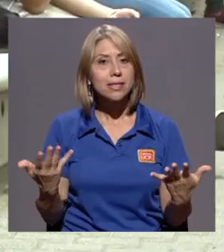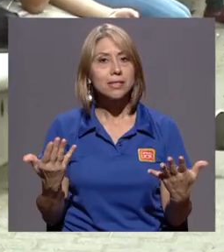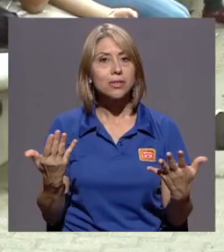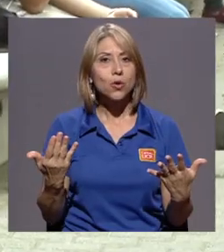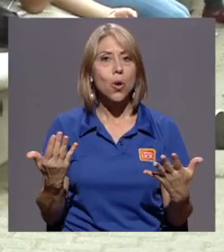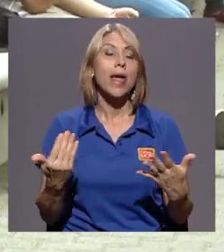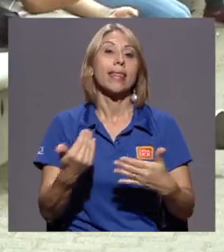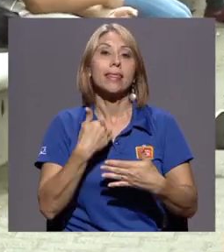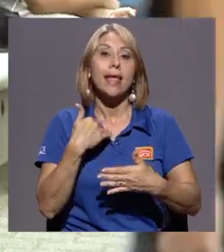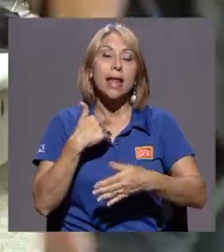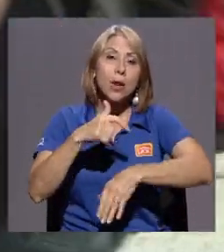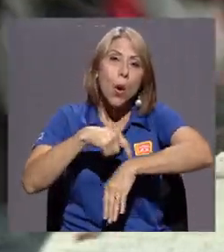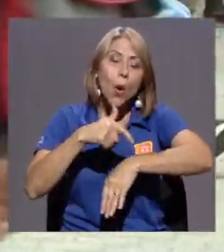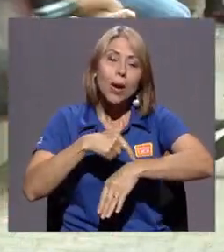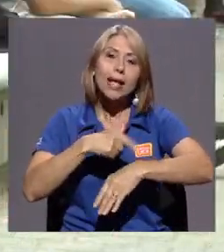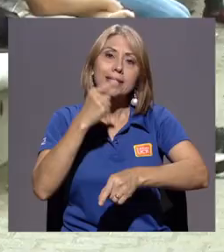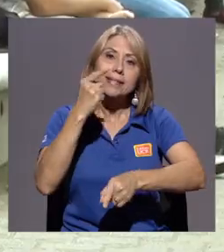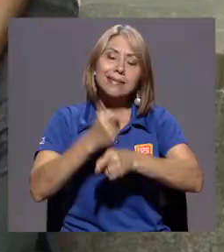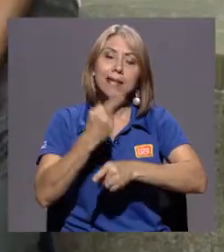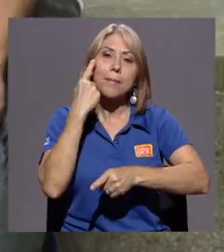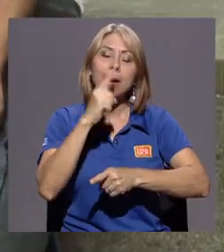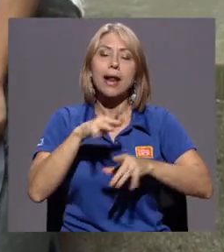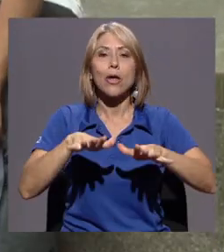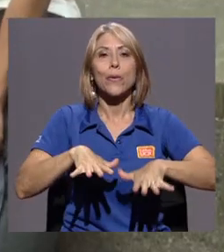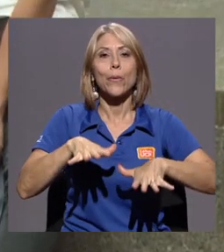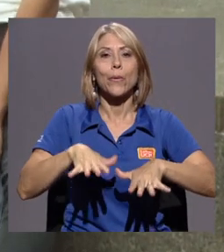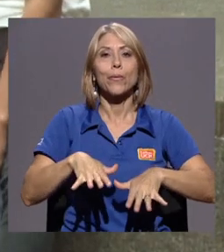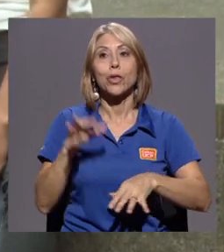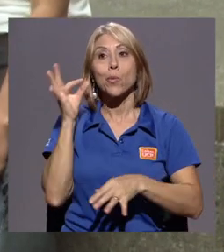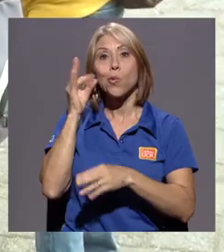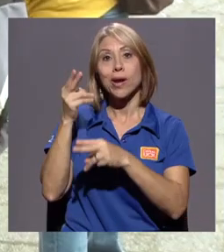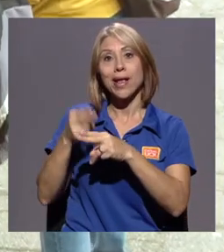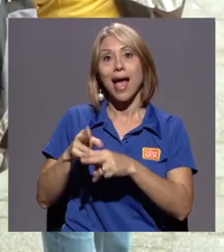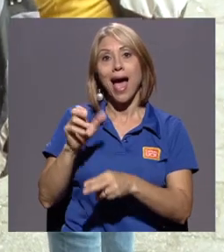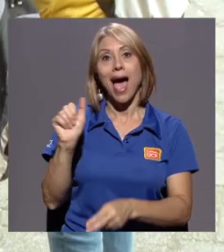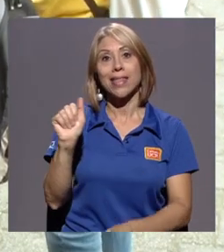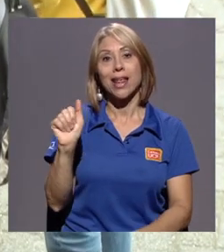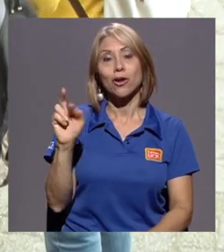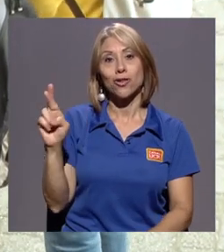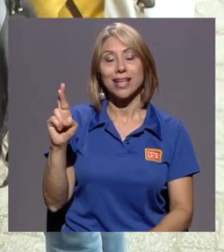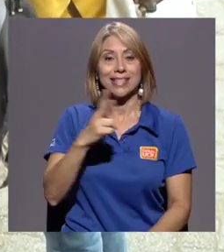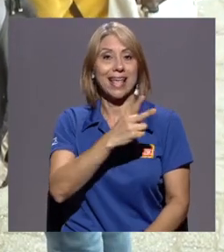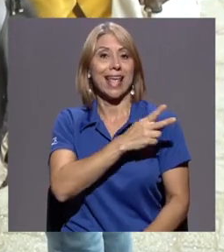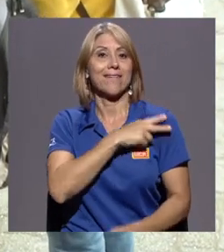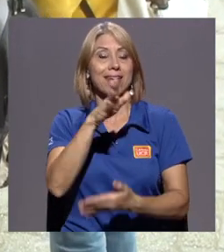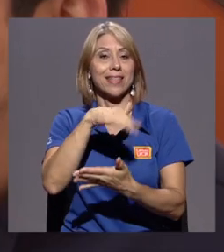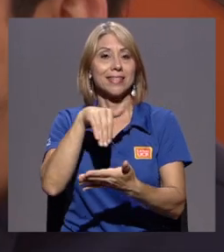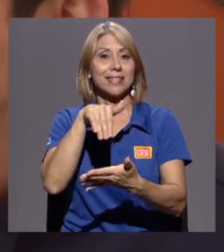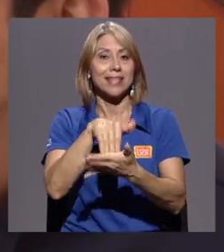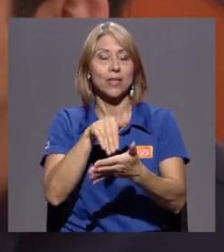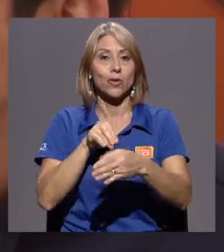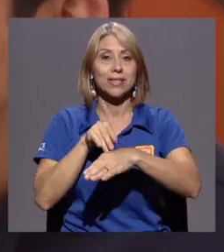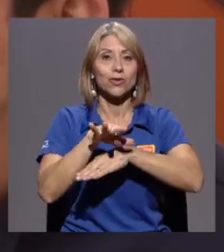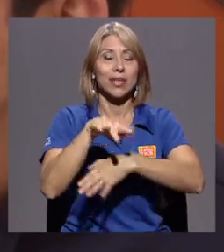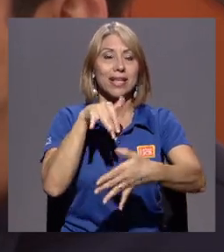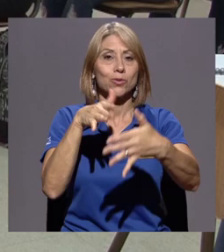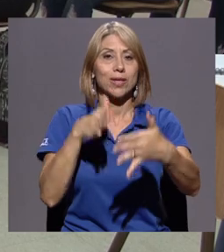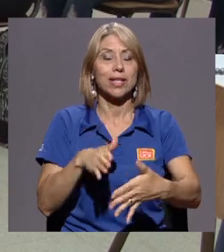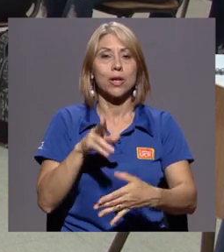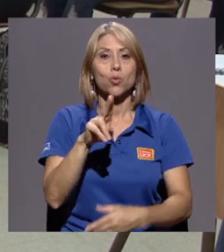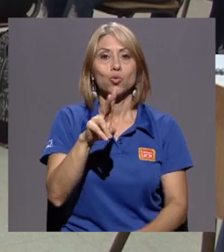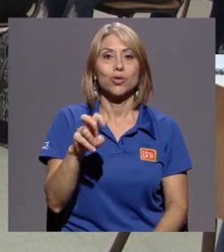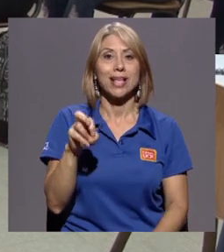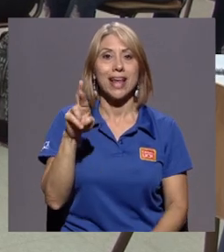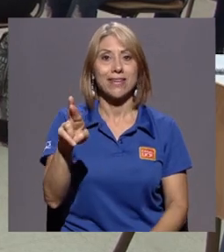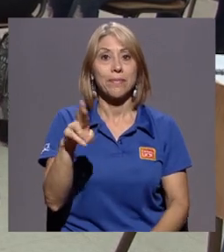tener horas adecuadas para descansar. Para Adriana Rodríguez, jefa del Centro de Asesoría Estudiantil de la UCR, la